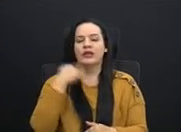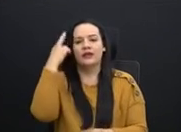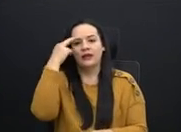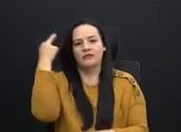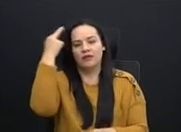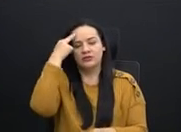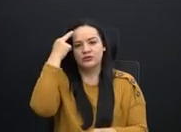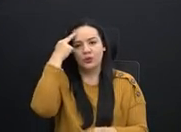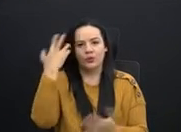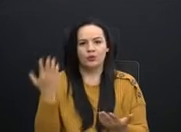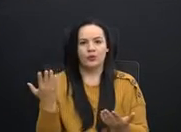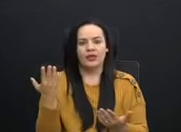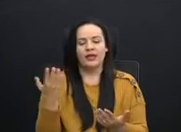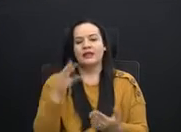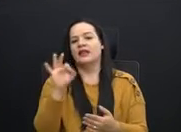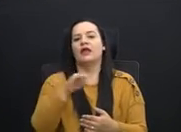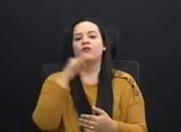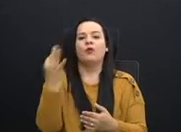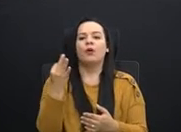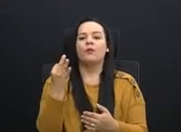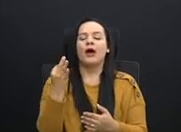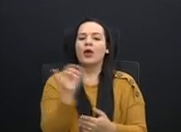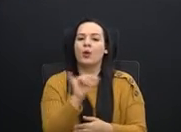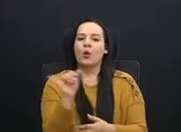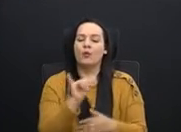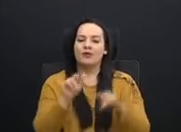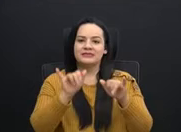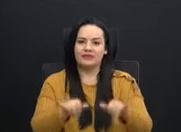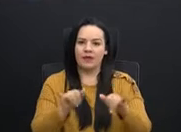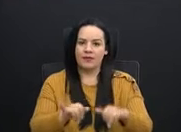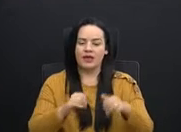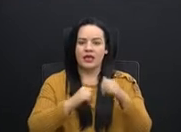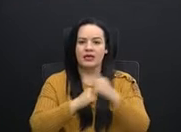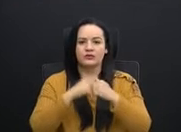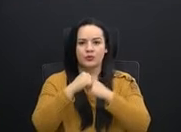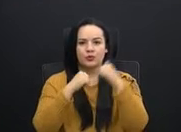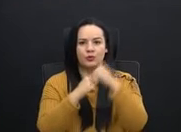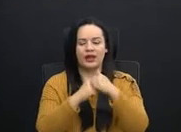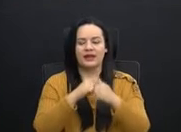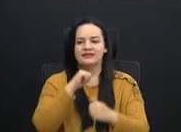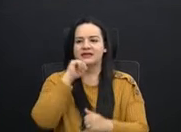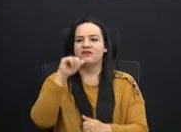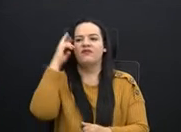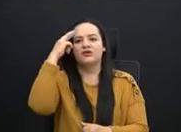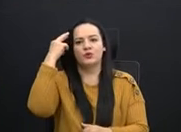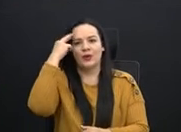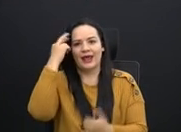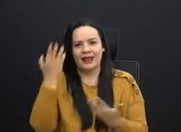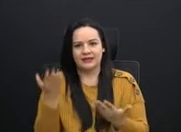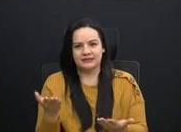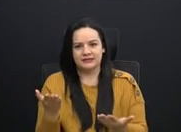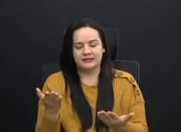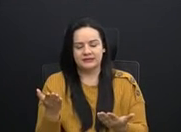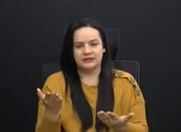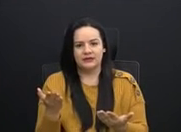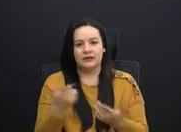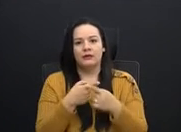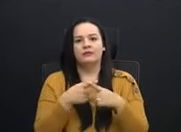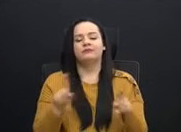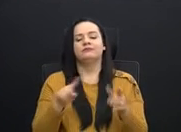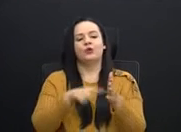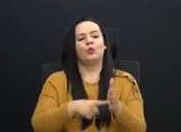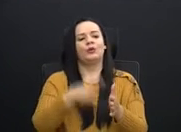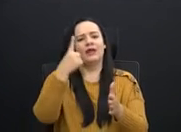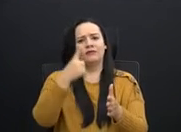ser de la manera como estaban estructuradas, eran irracionales. Sin embargo, una vez